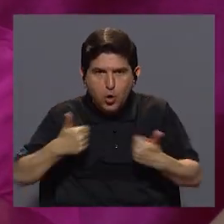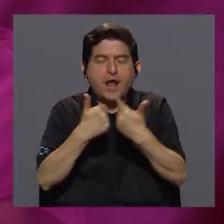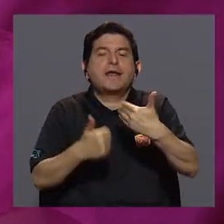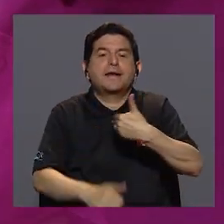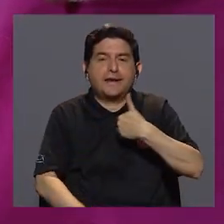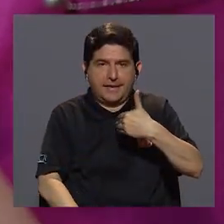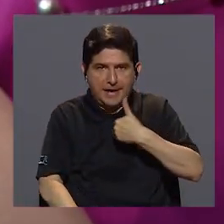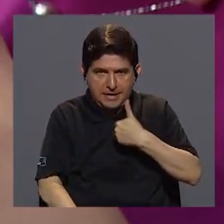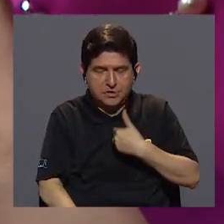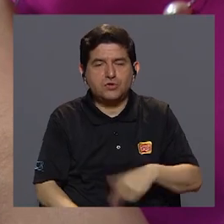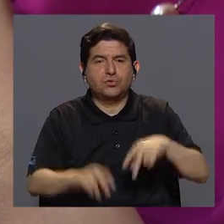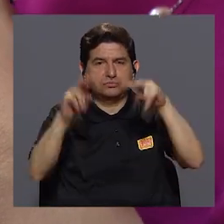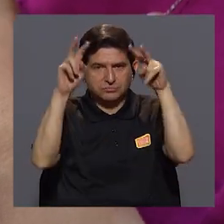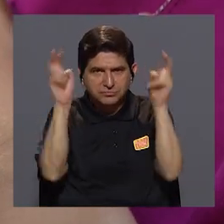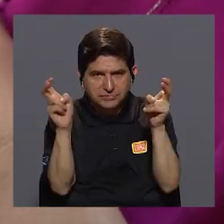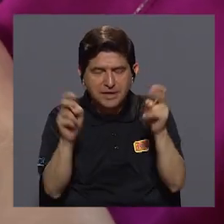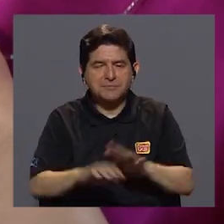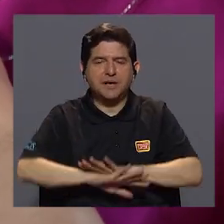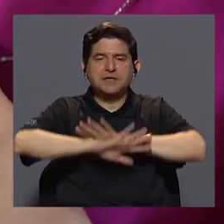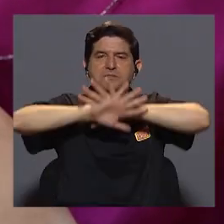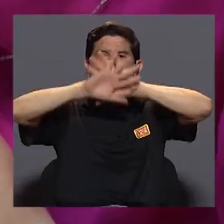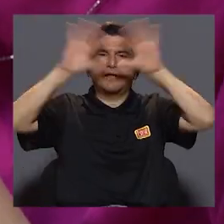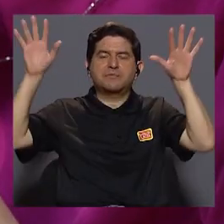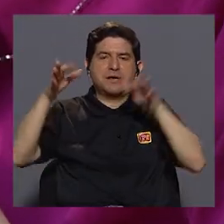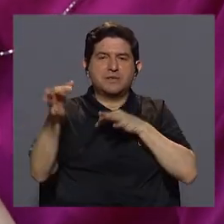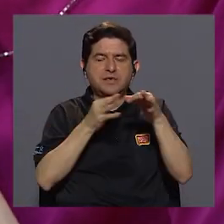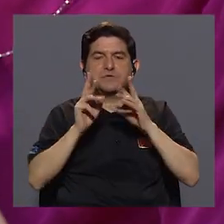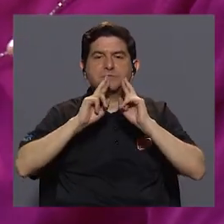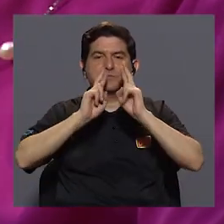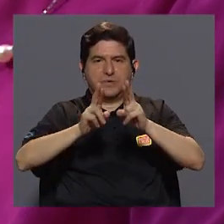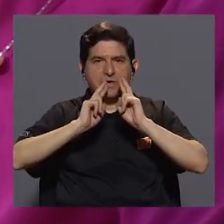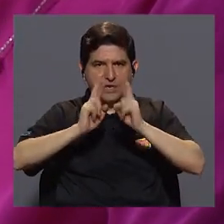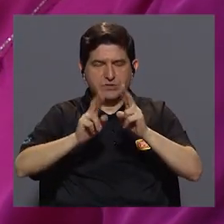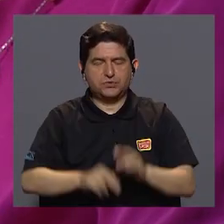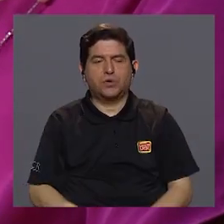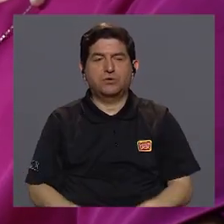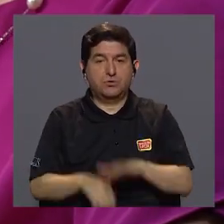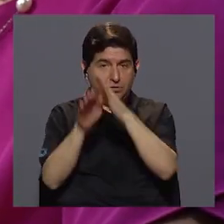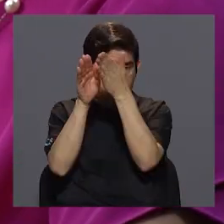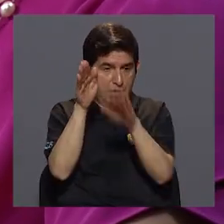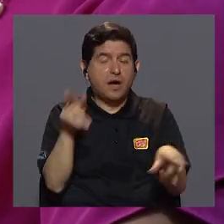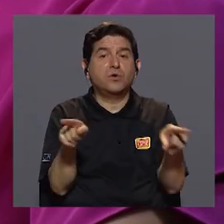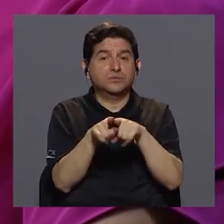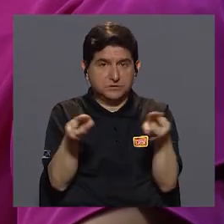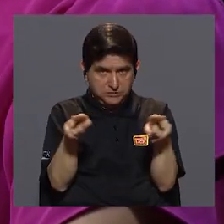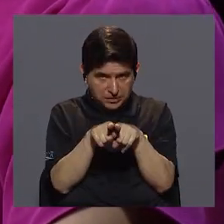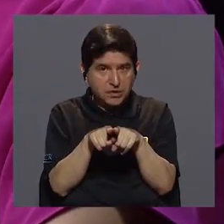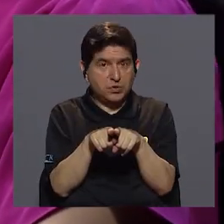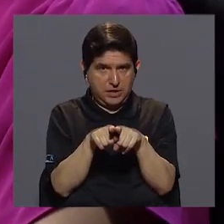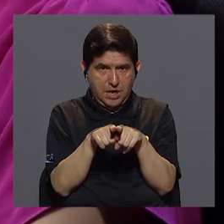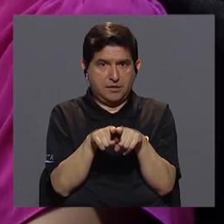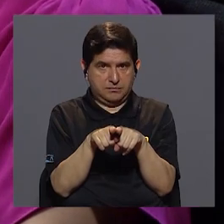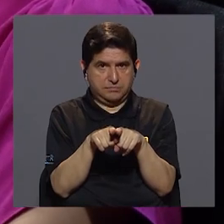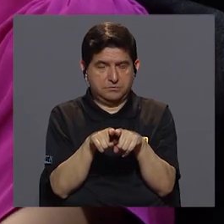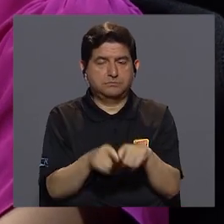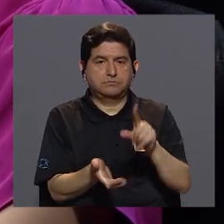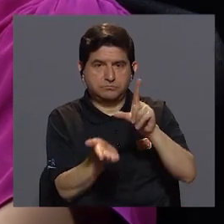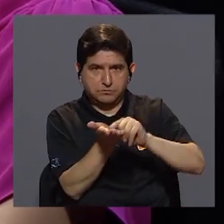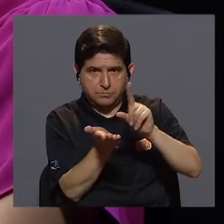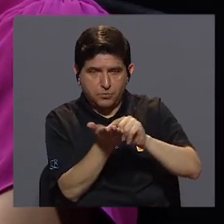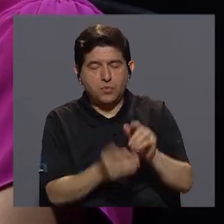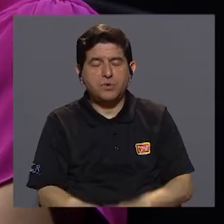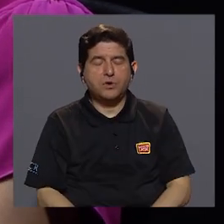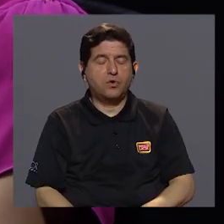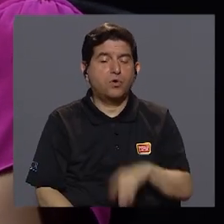se tiene en lo que es el tema de transparencia y rendición de cuentas. También la Contraloría recientemente publicó en su